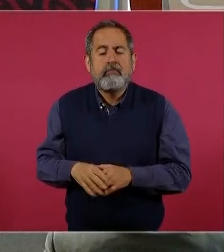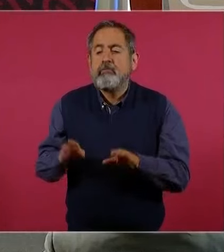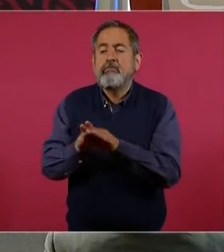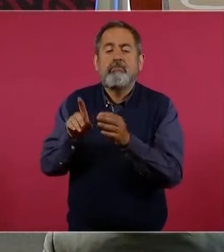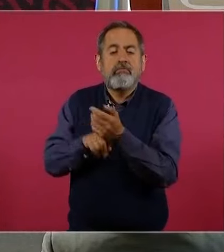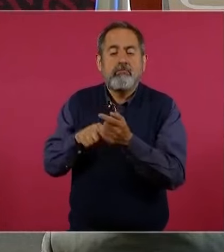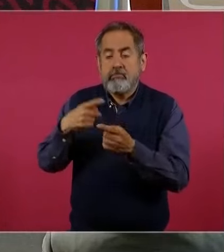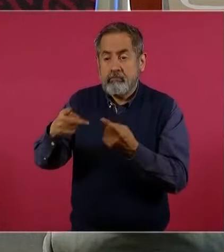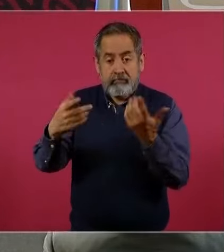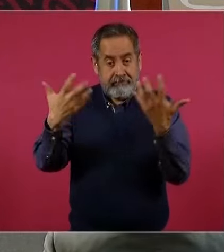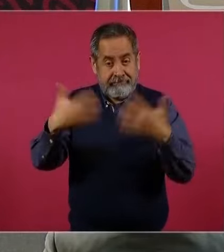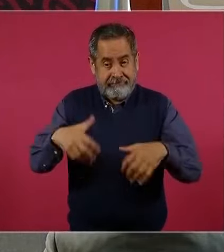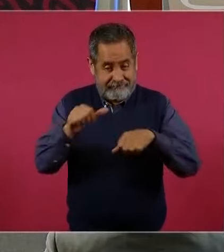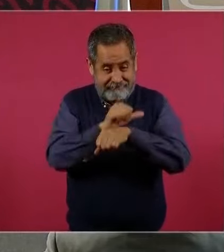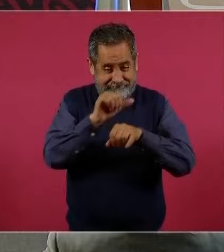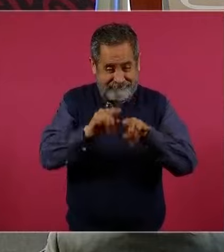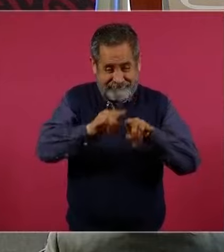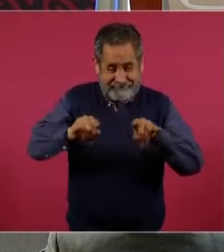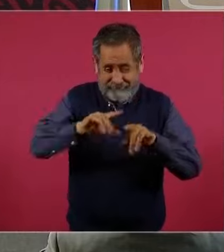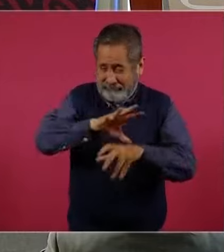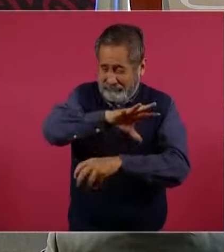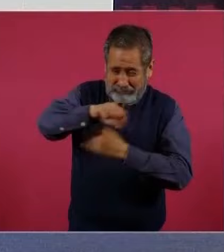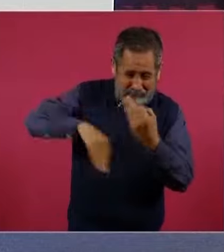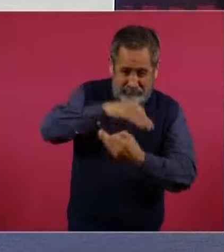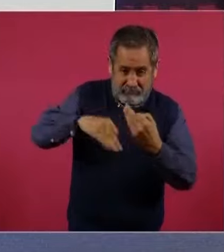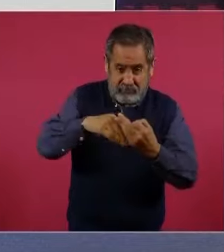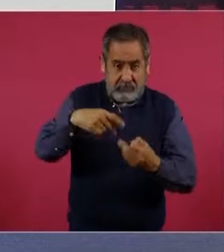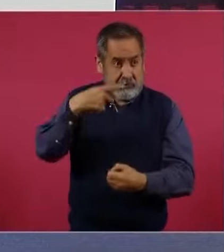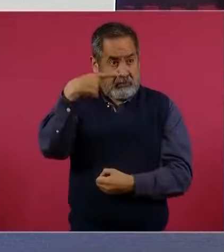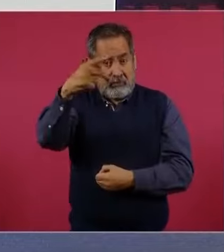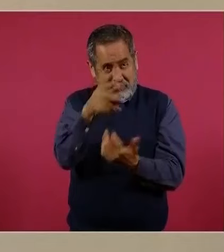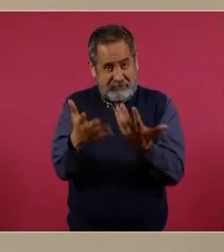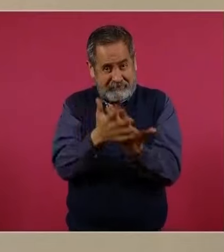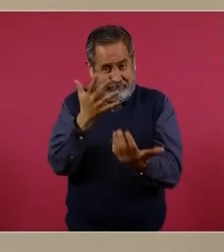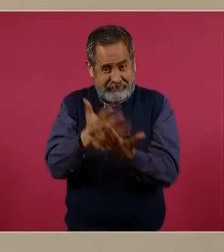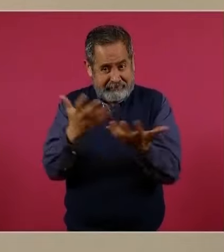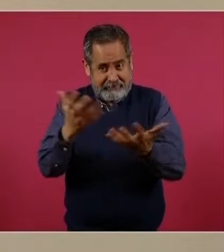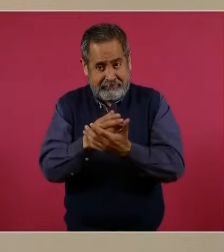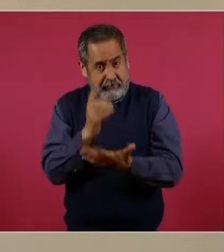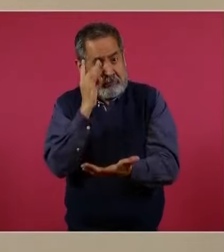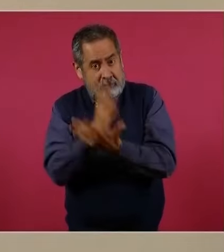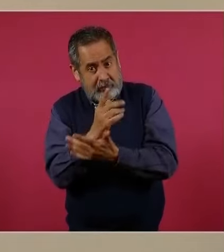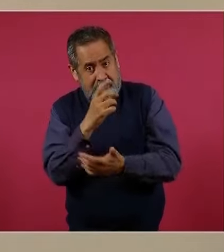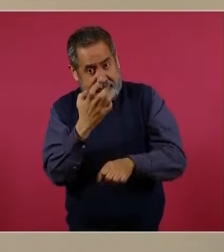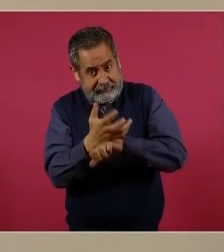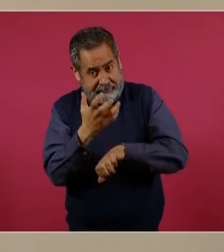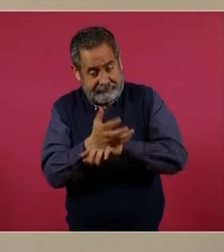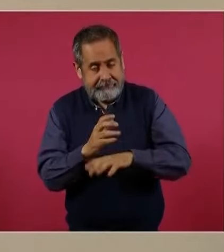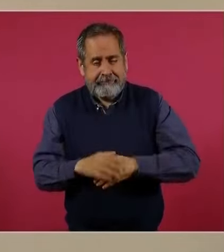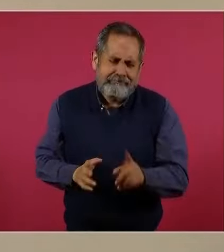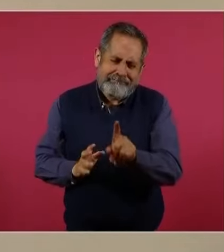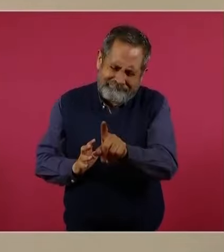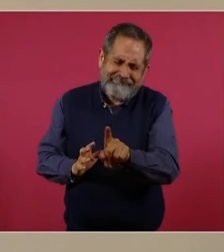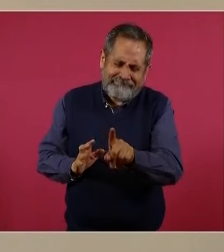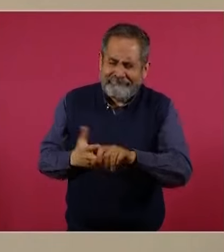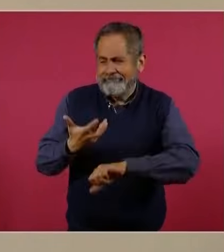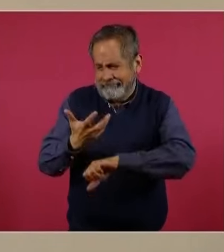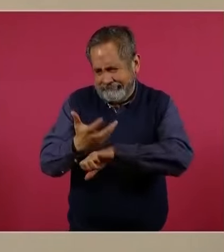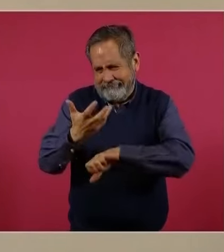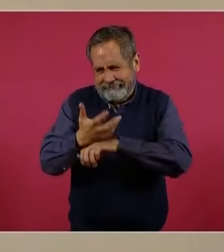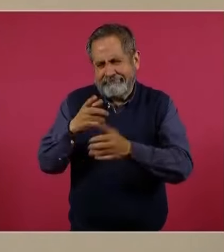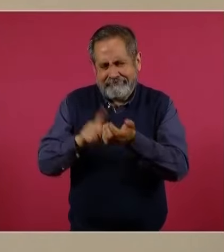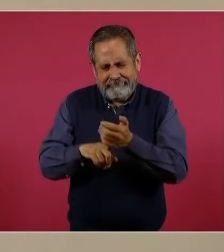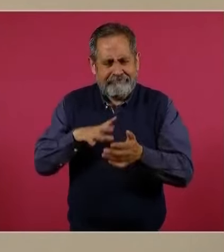todos los automóviles y autopartes que se consumen en su país. Es incuestionable que Estados Unidos posee en esta